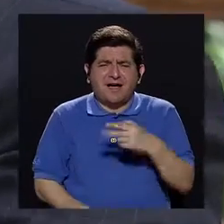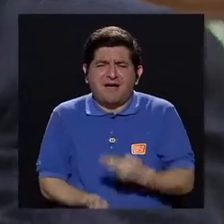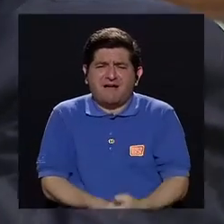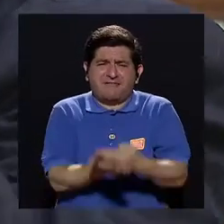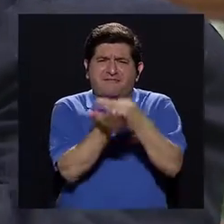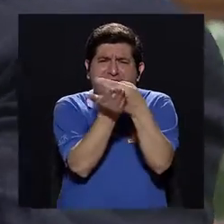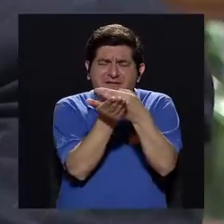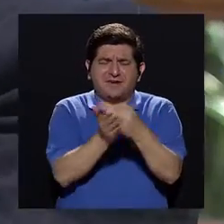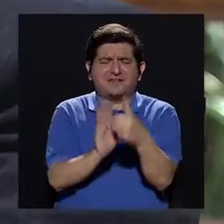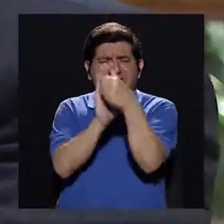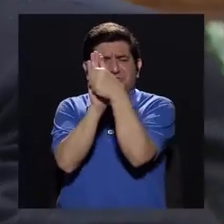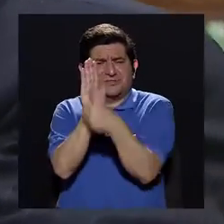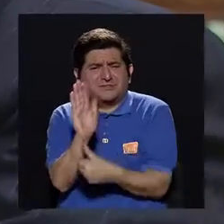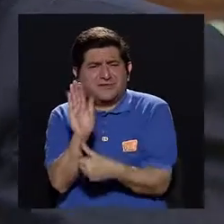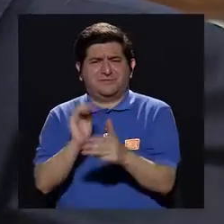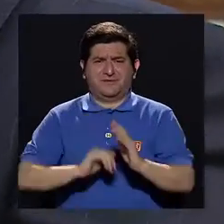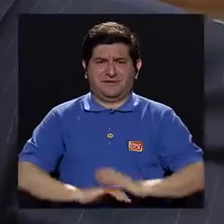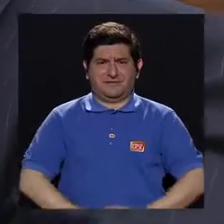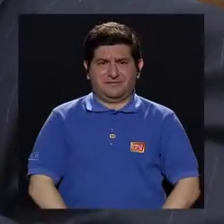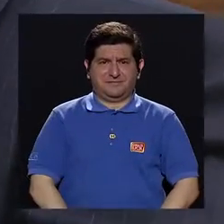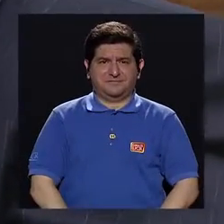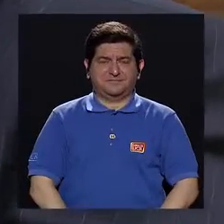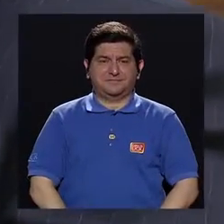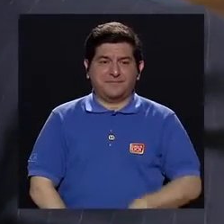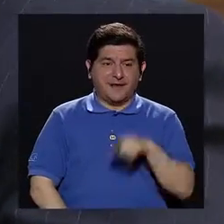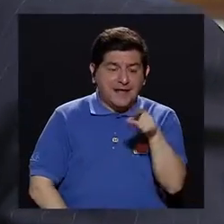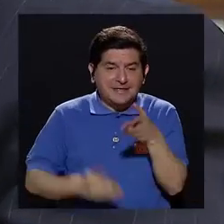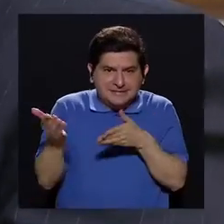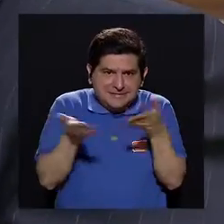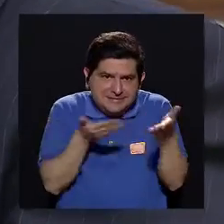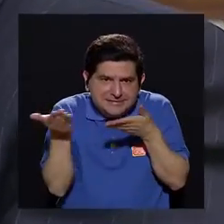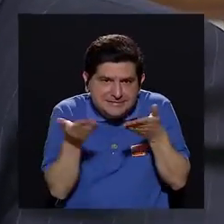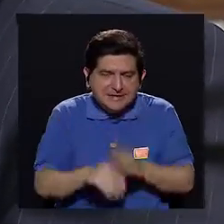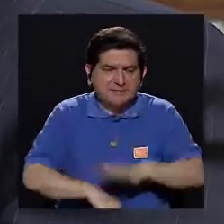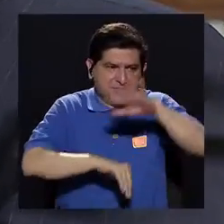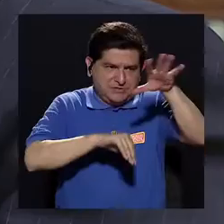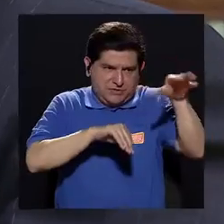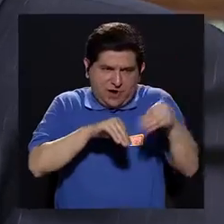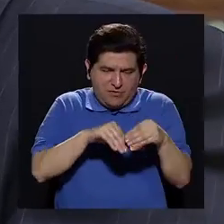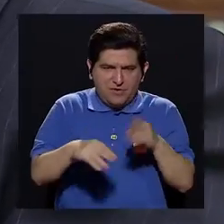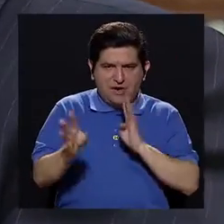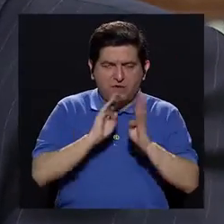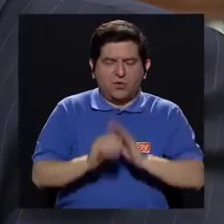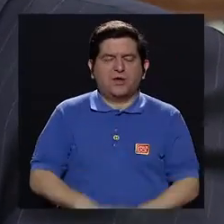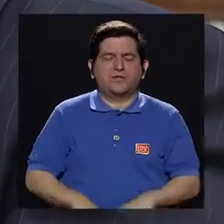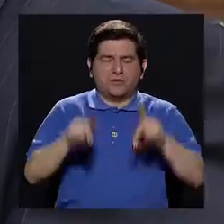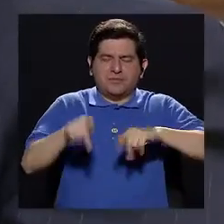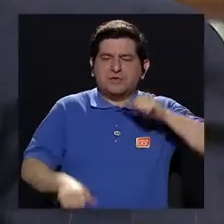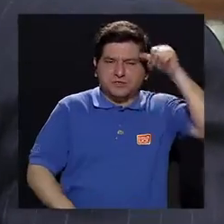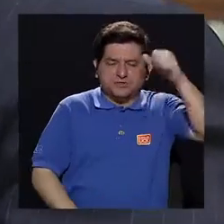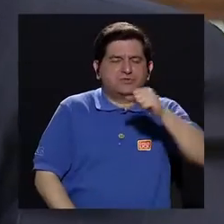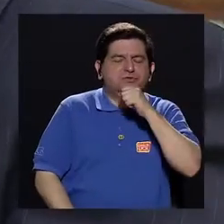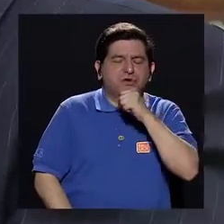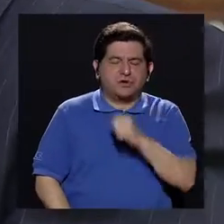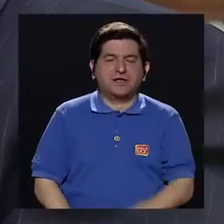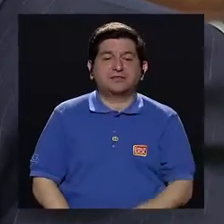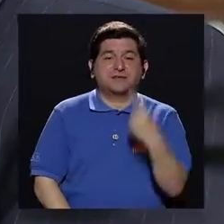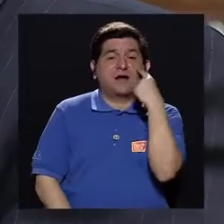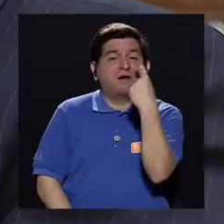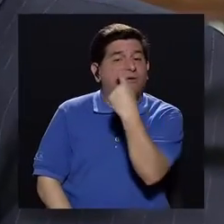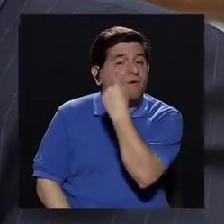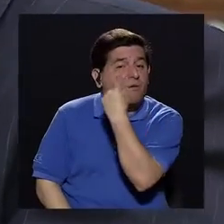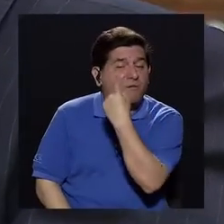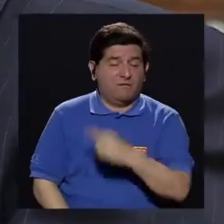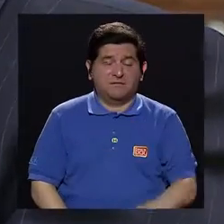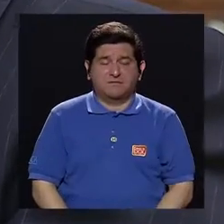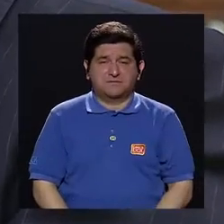rehabilitación, de cirugía. Entonces, estos servicios, aunado, cuando le hablo a la tercera edad, le hablo lógicamente de oftalmología.